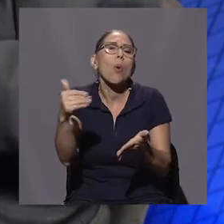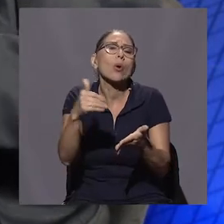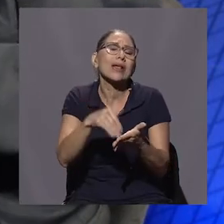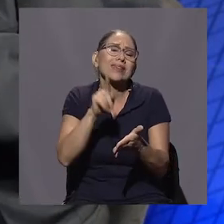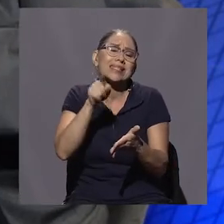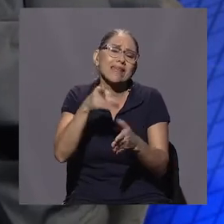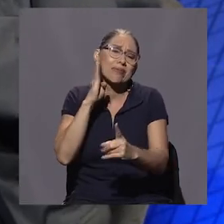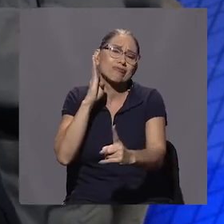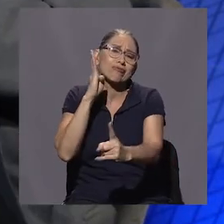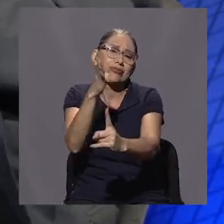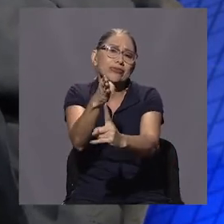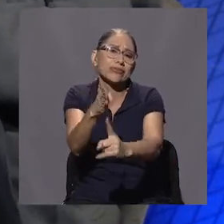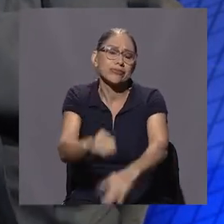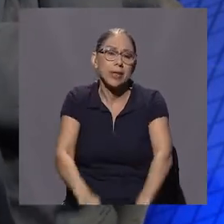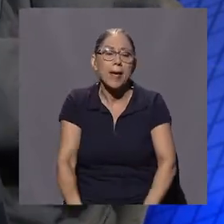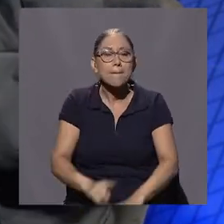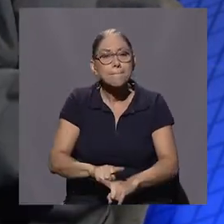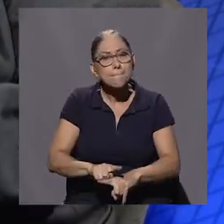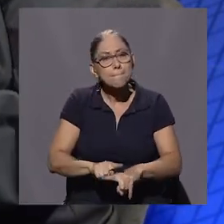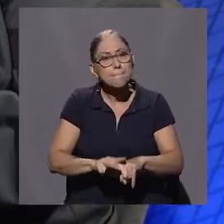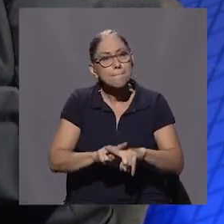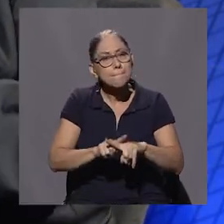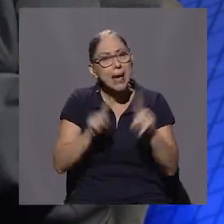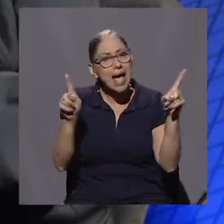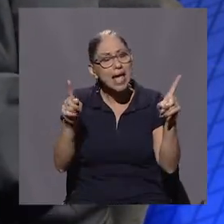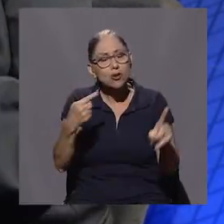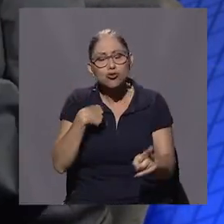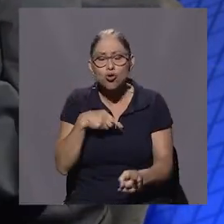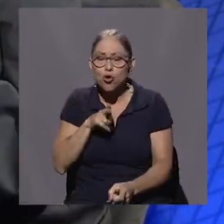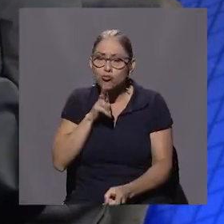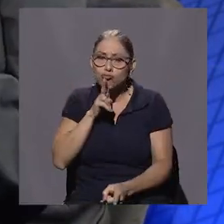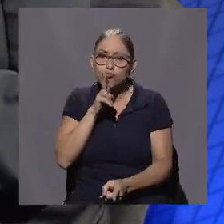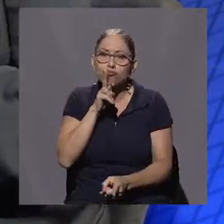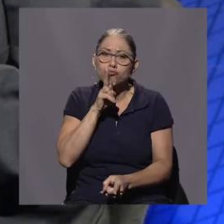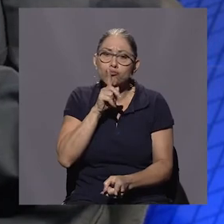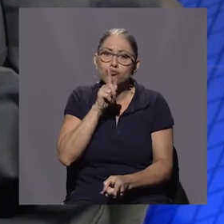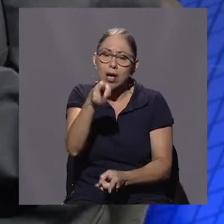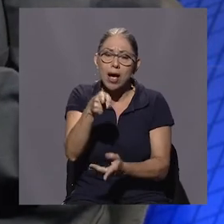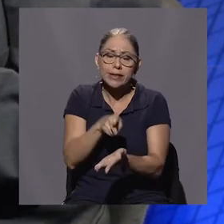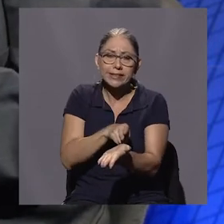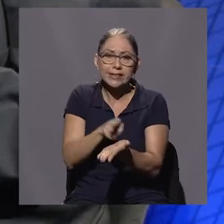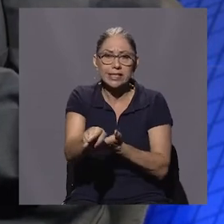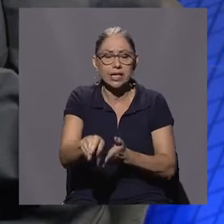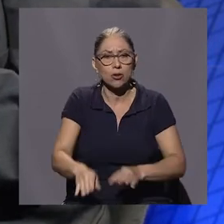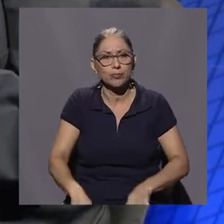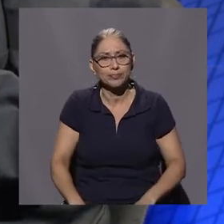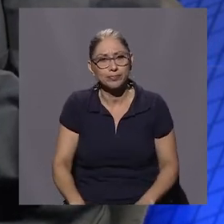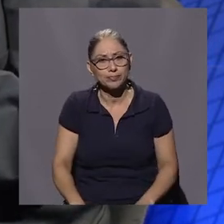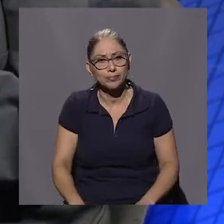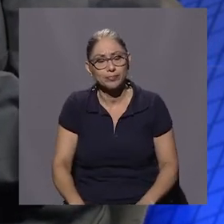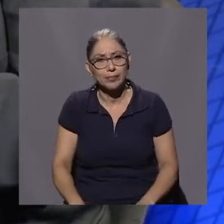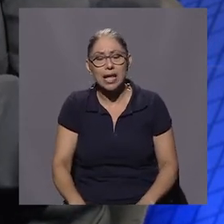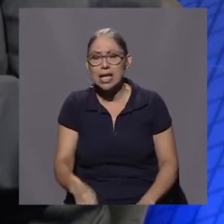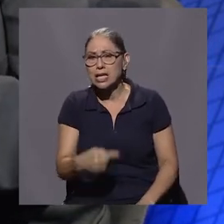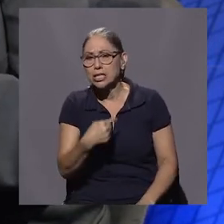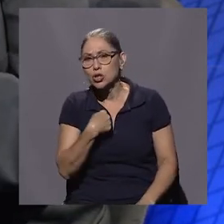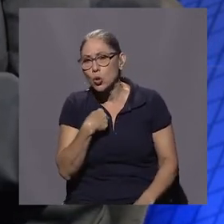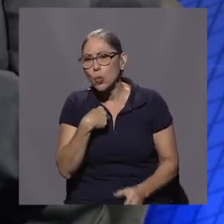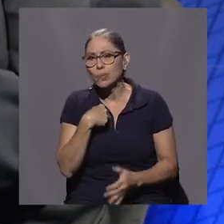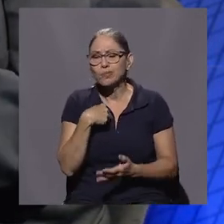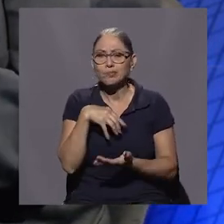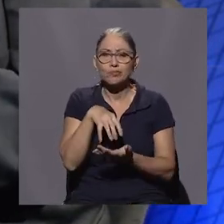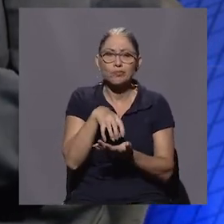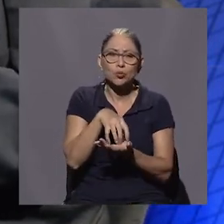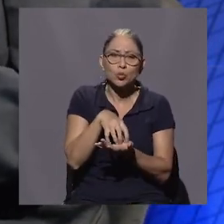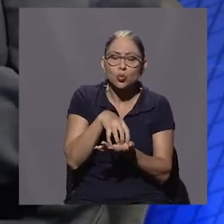Pero hay una cosa que sí yo les tengo que ser sincero, que es lo que me pone en duda.